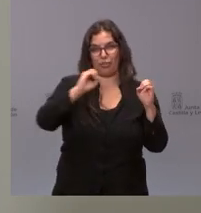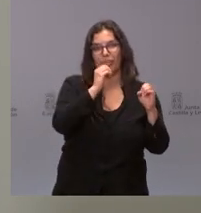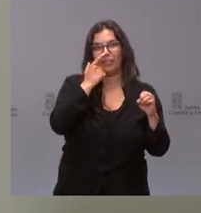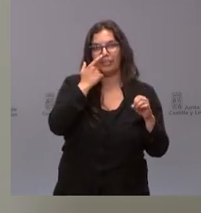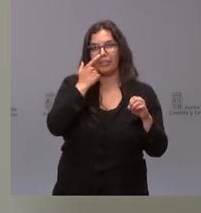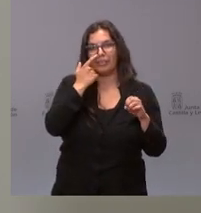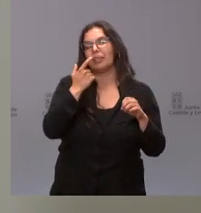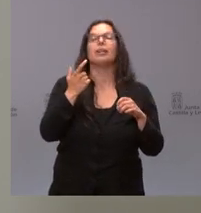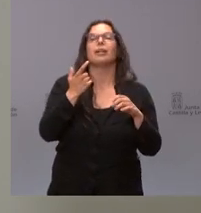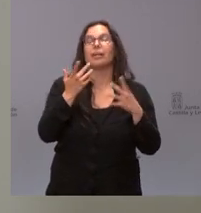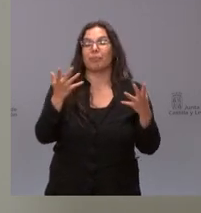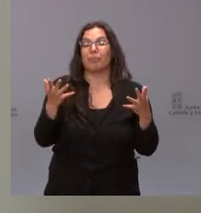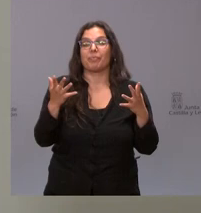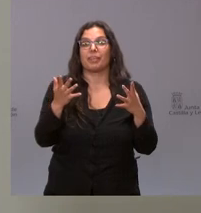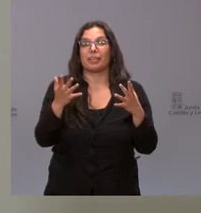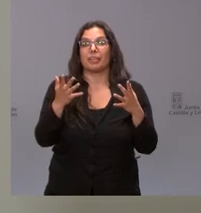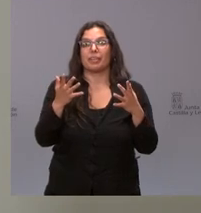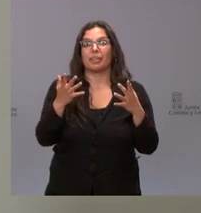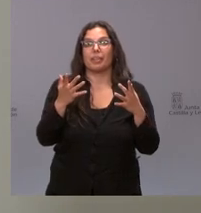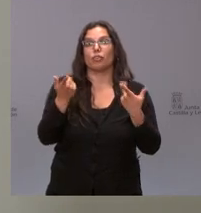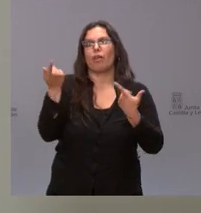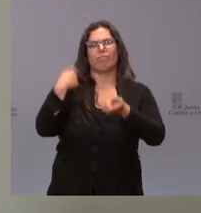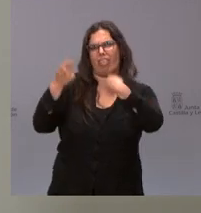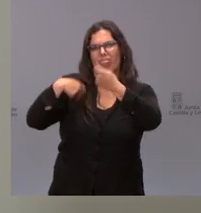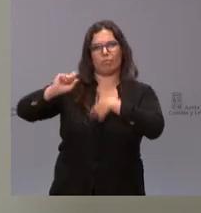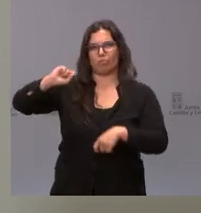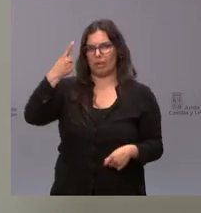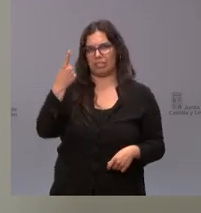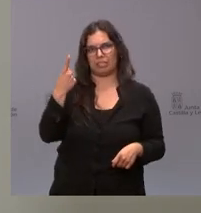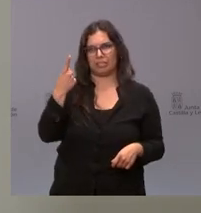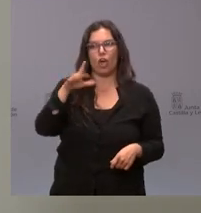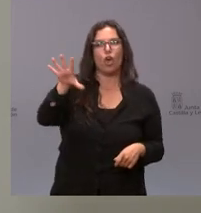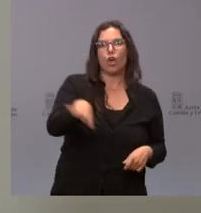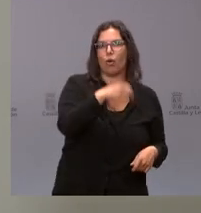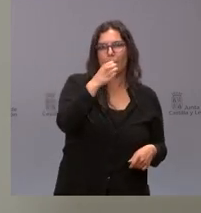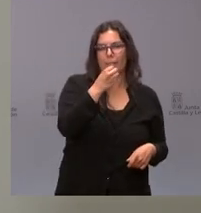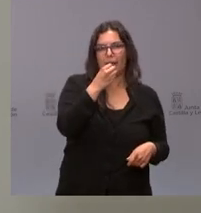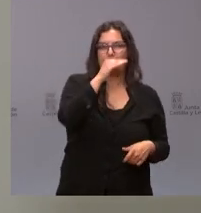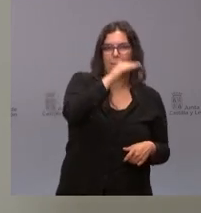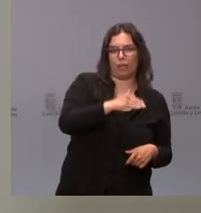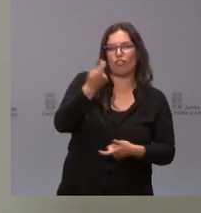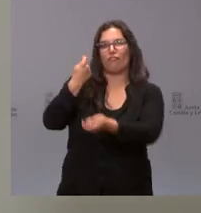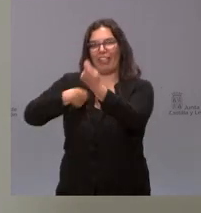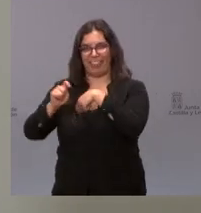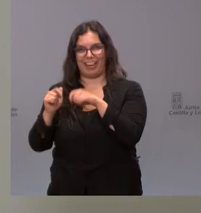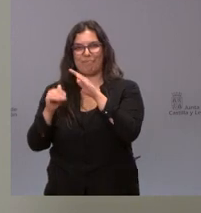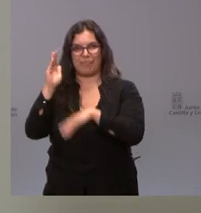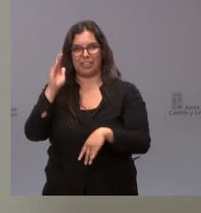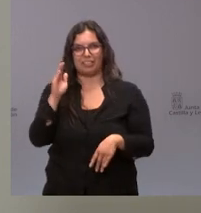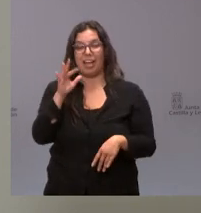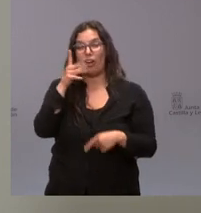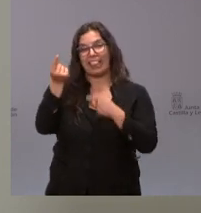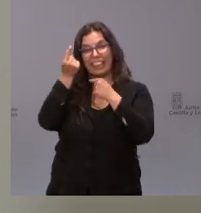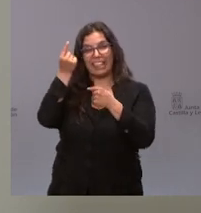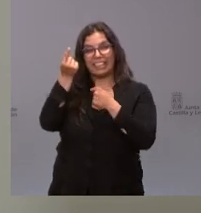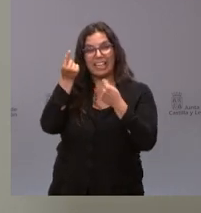cambian las unidades somos exportadores netos es decir exportamos más de lo que importamos y no tengo ahora el detalle